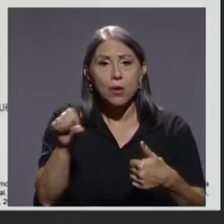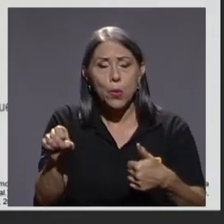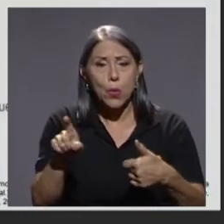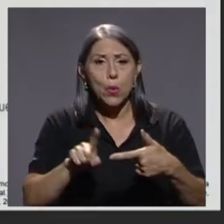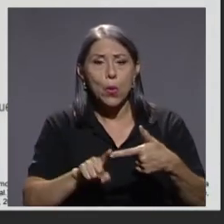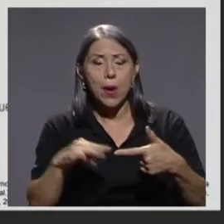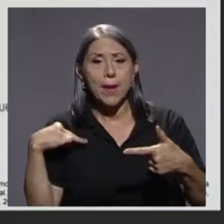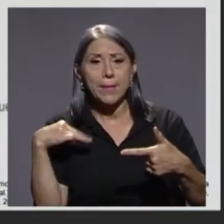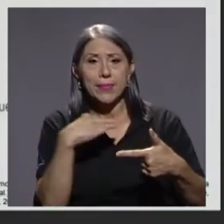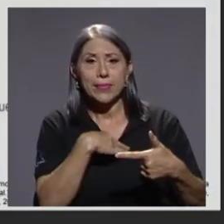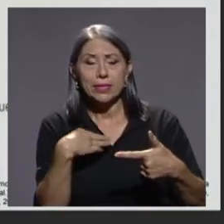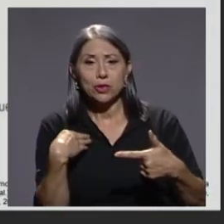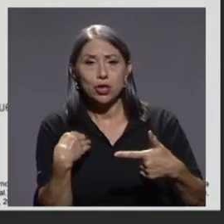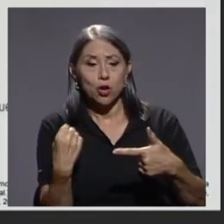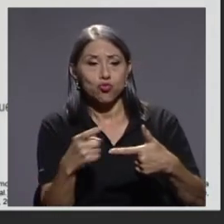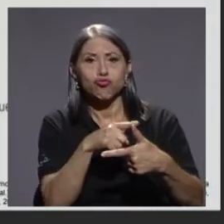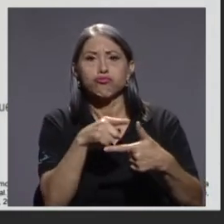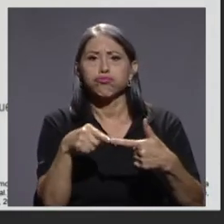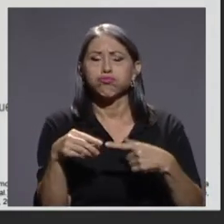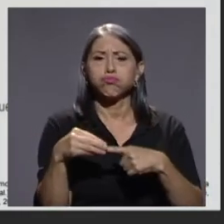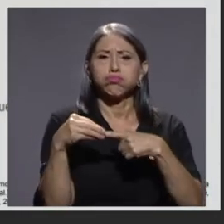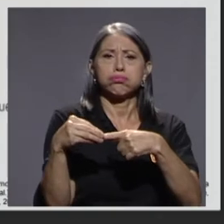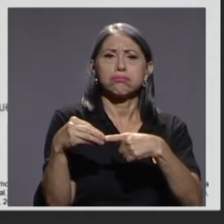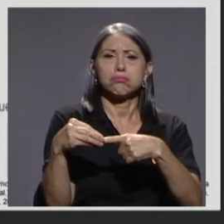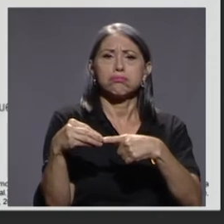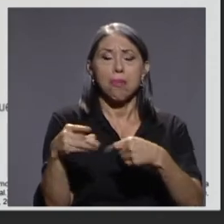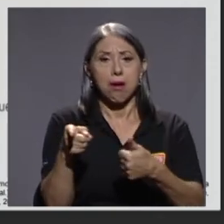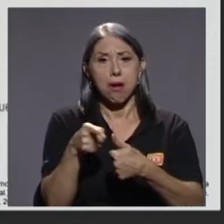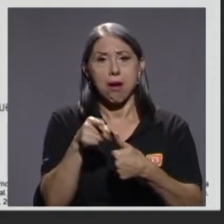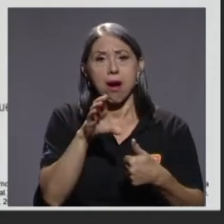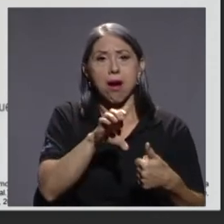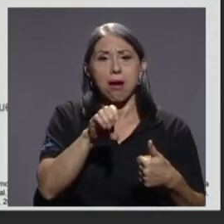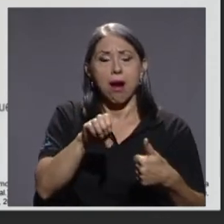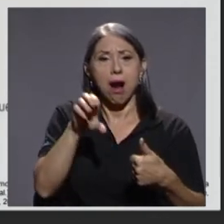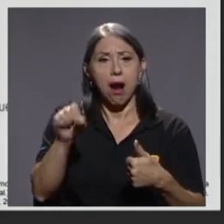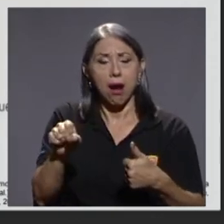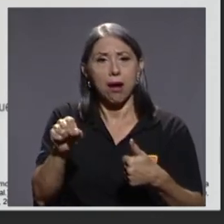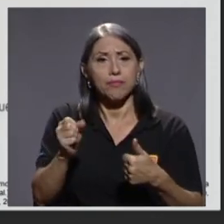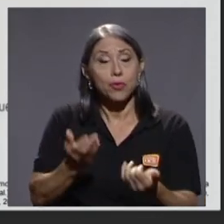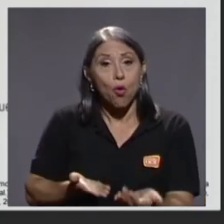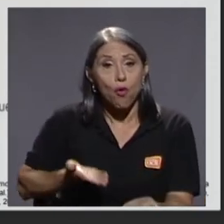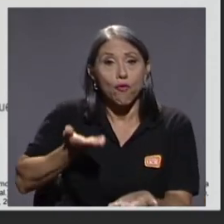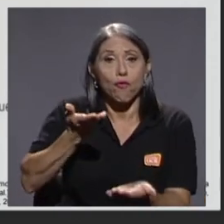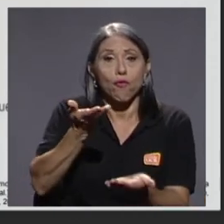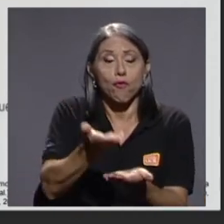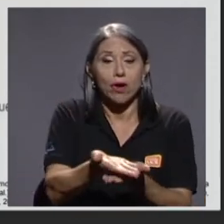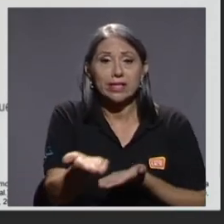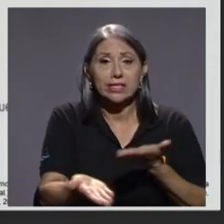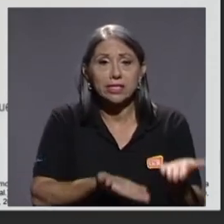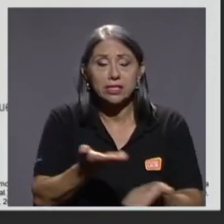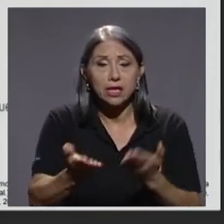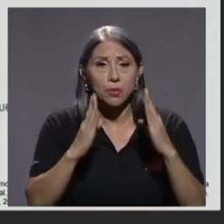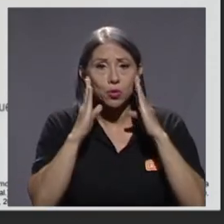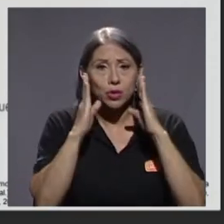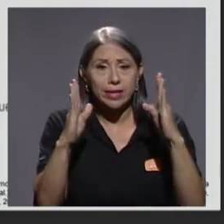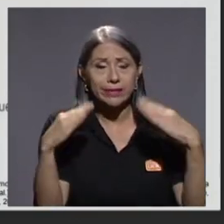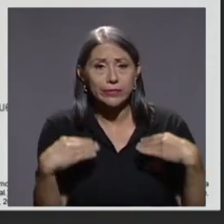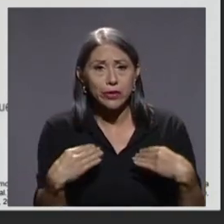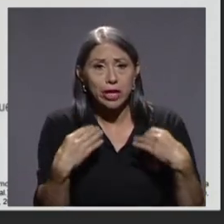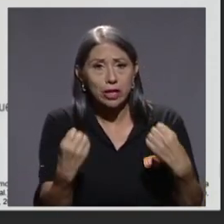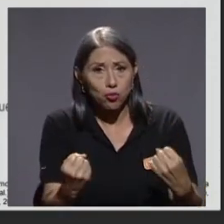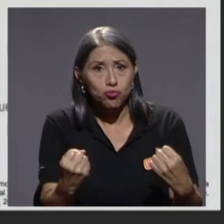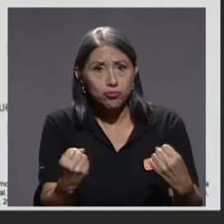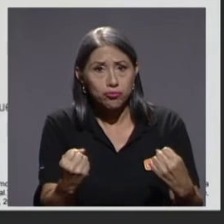son los principales actores. La Caja ofreciendo los servicios de atención a la salud, que es lo que